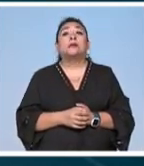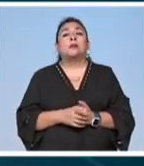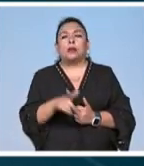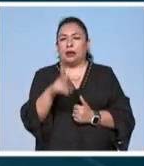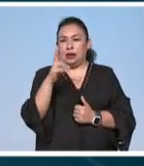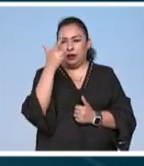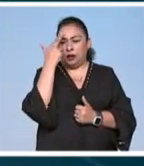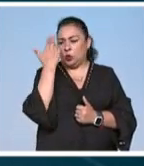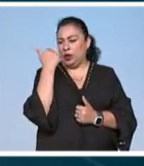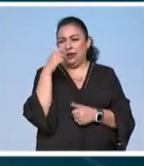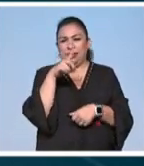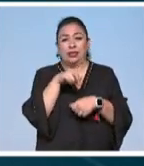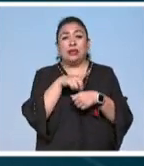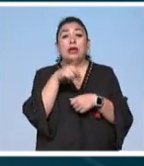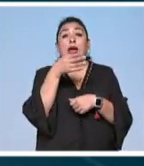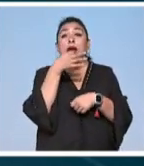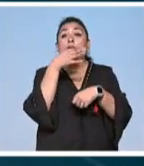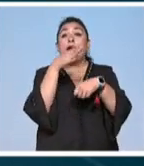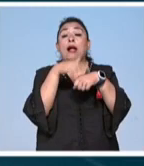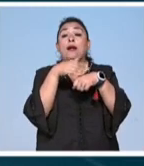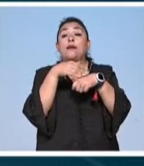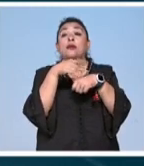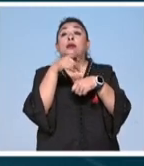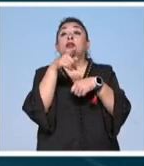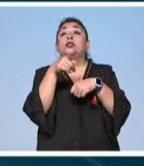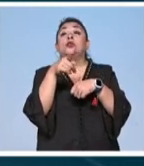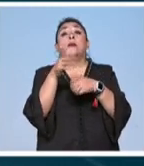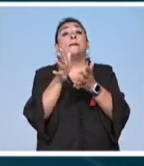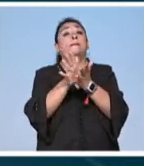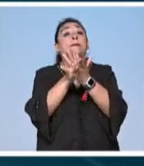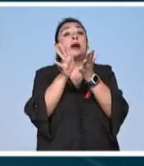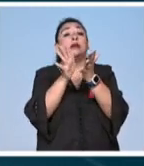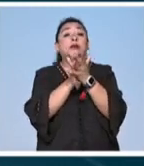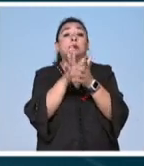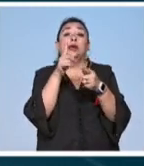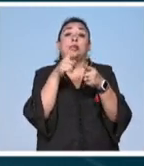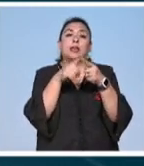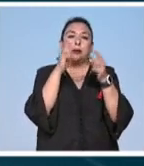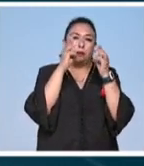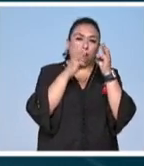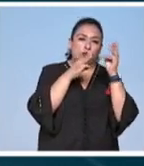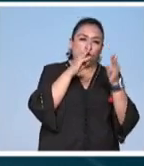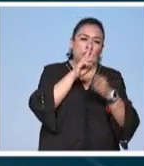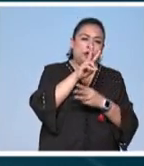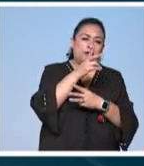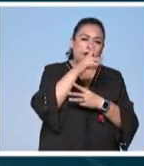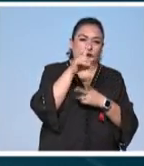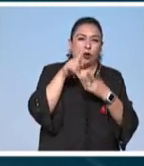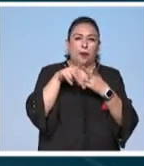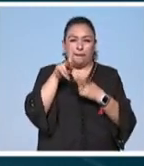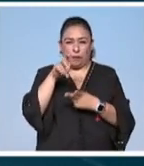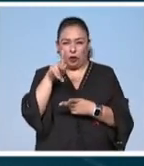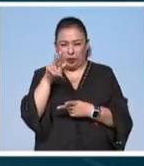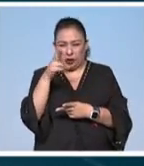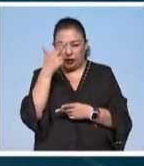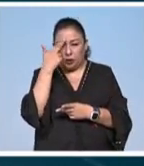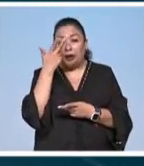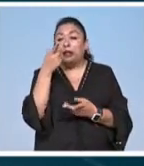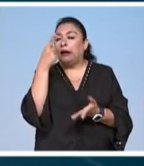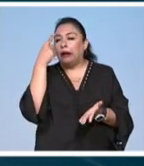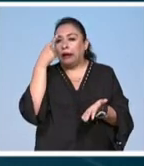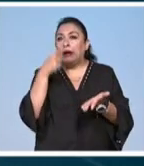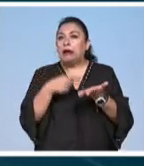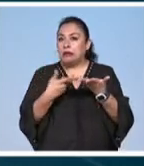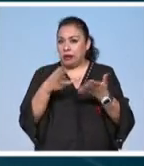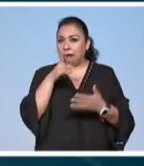recuerdan que hace unos días dimos a conocer el anuncio de la colaboración entre el museo van gogh y pokemon pues que creen